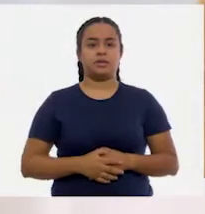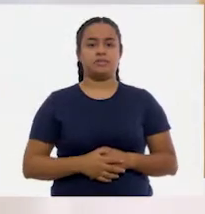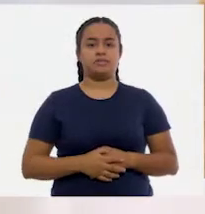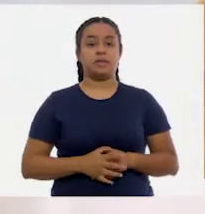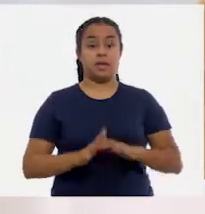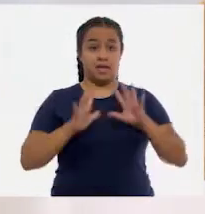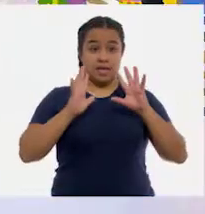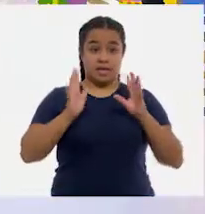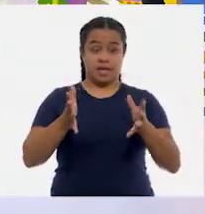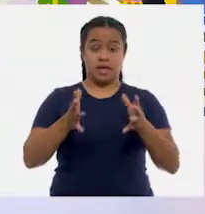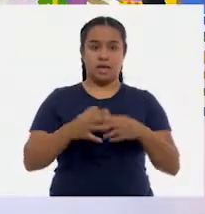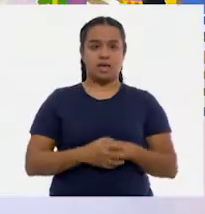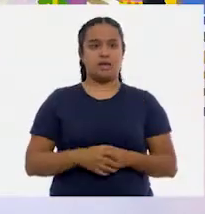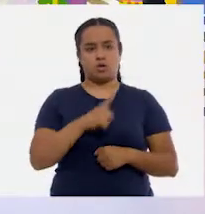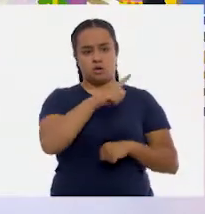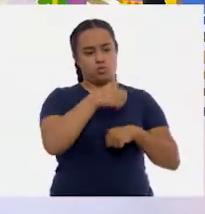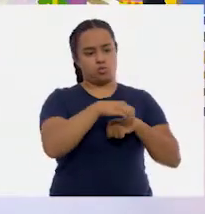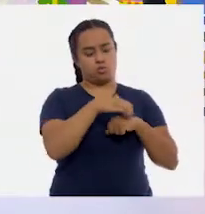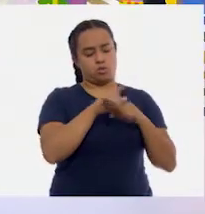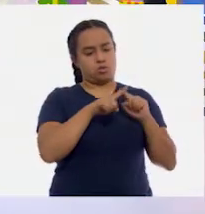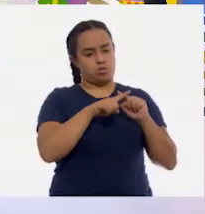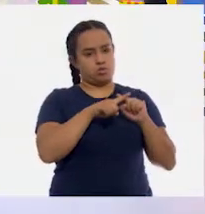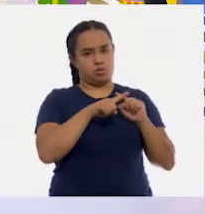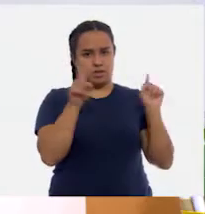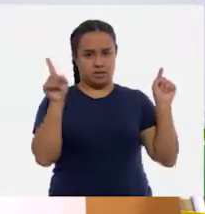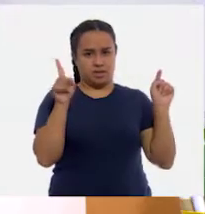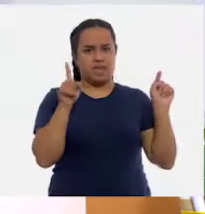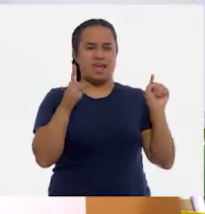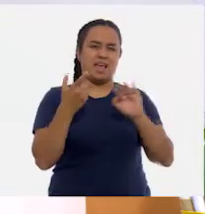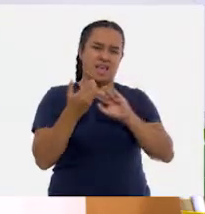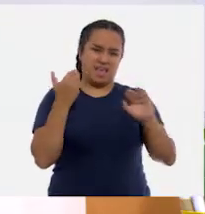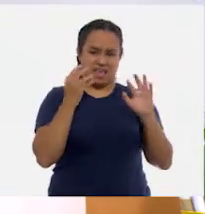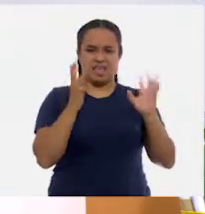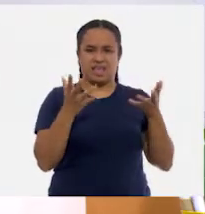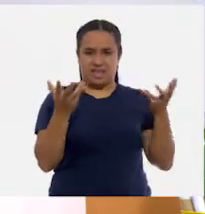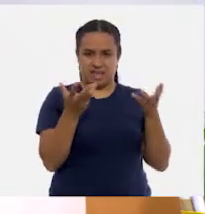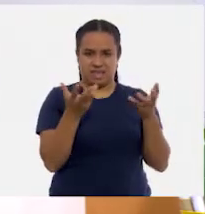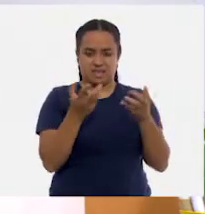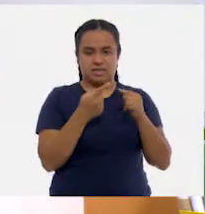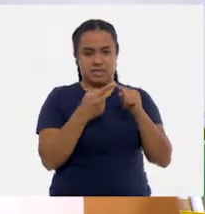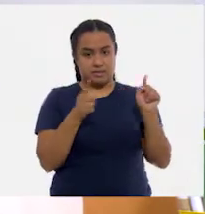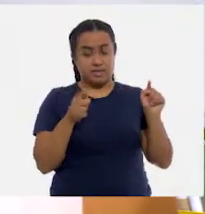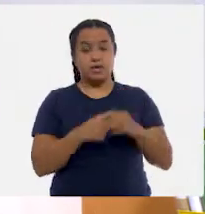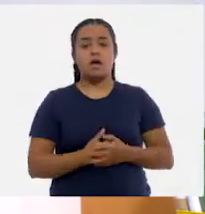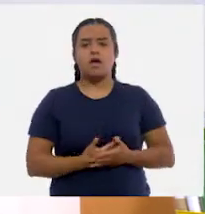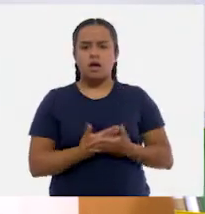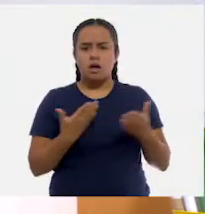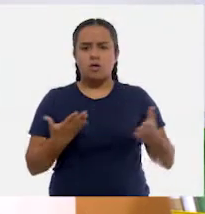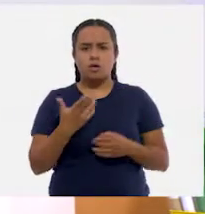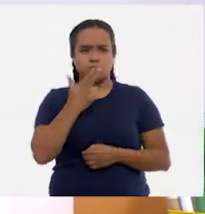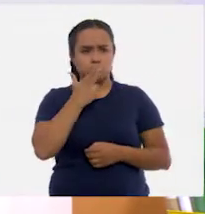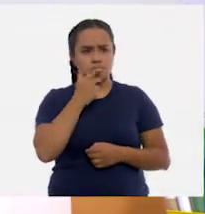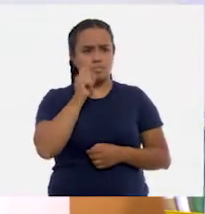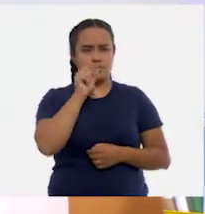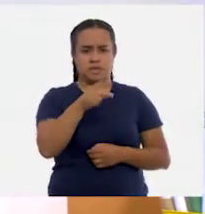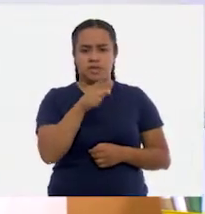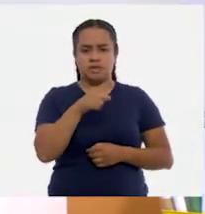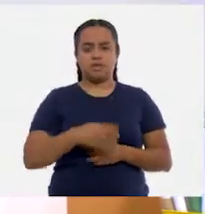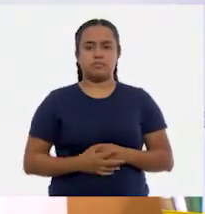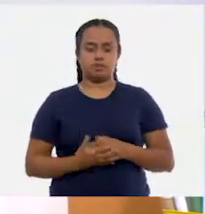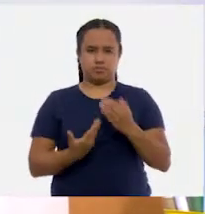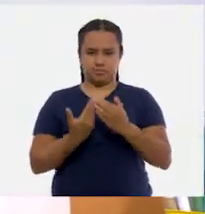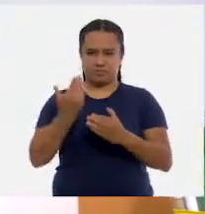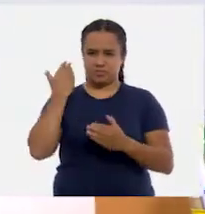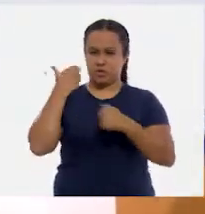un número diferente de los que habíamos hecho. A ver, vamos a utilizar la misma regla que hicimos